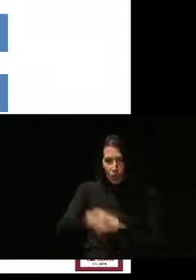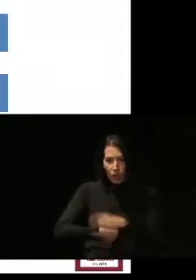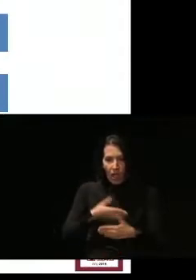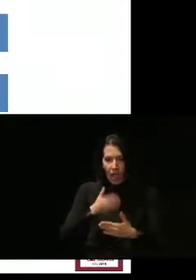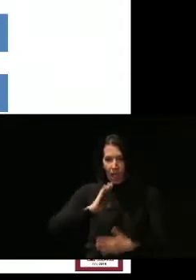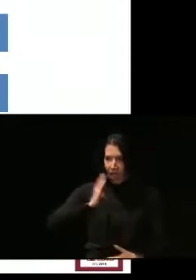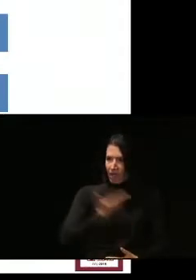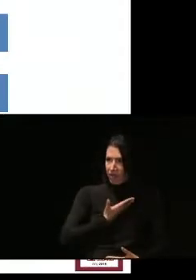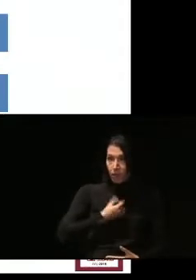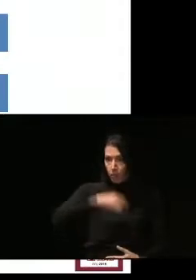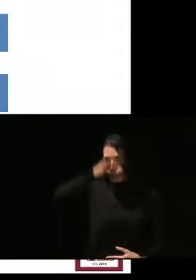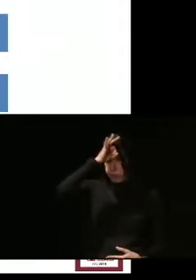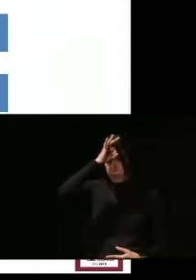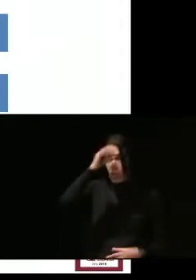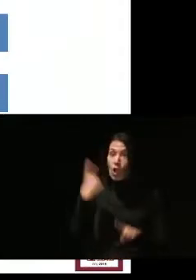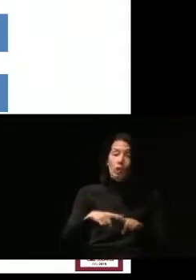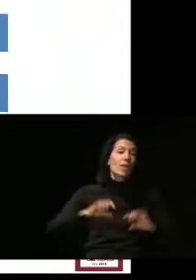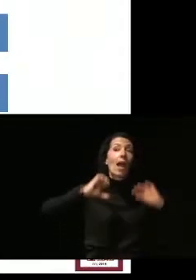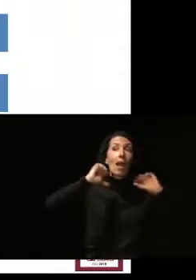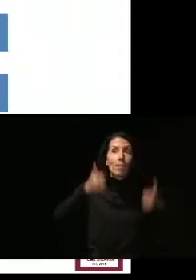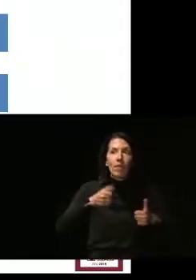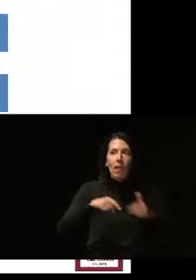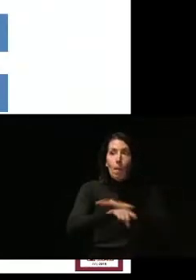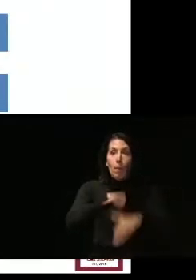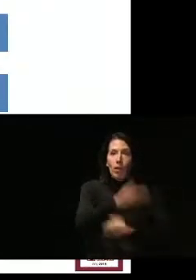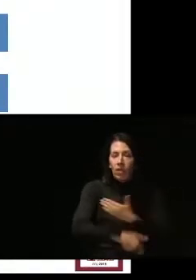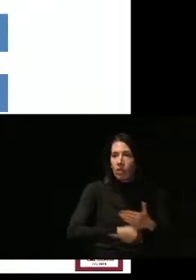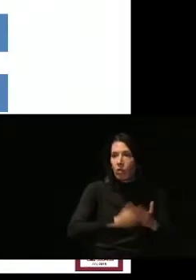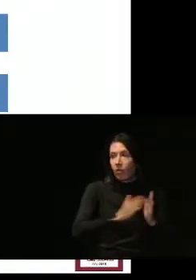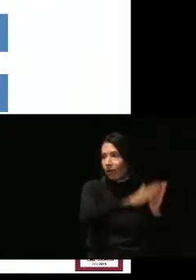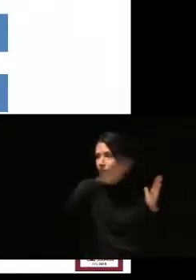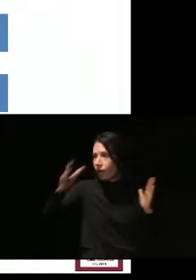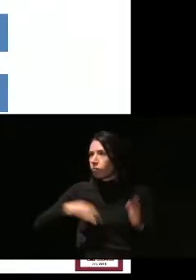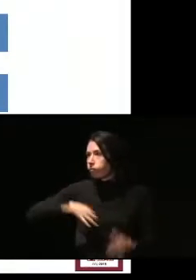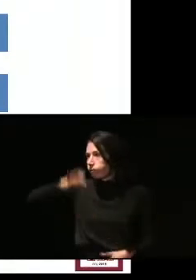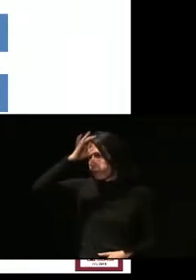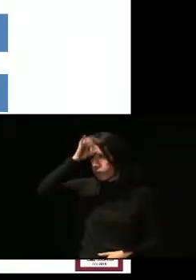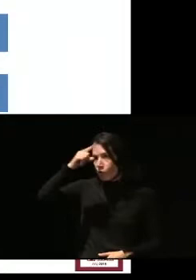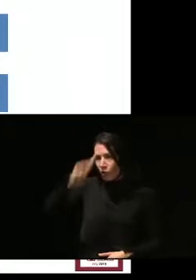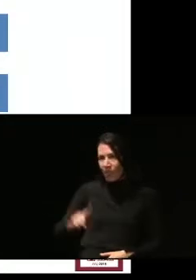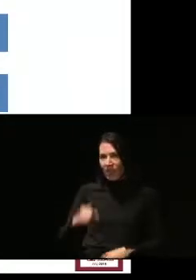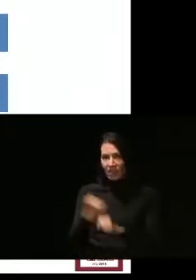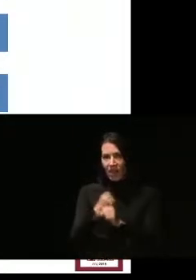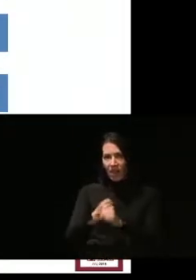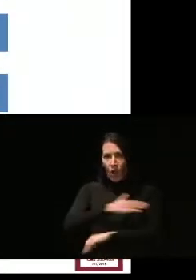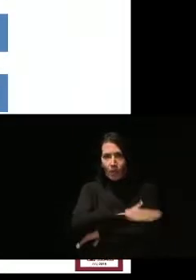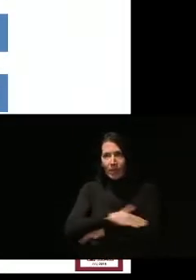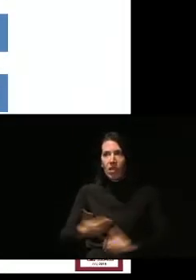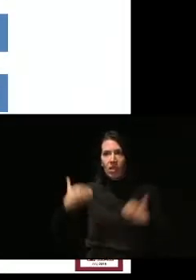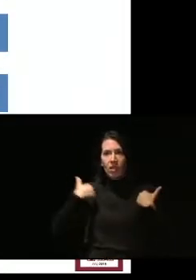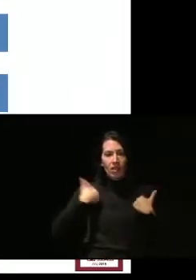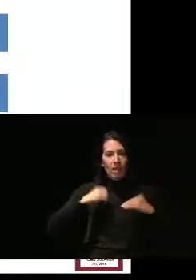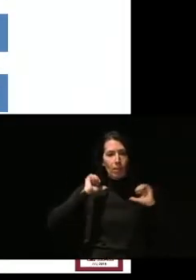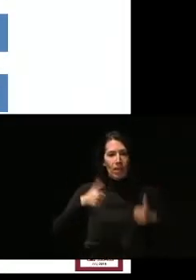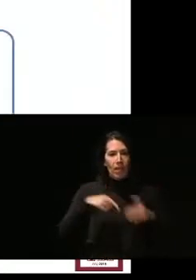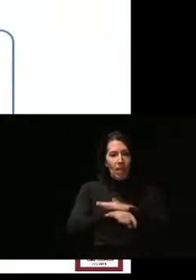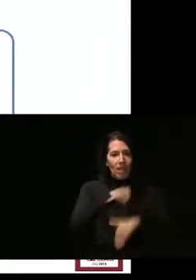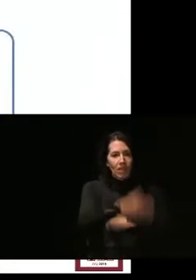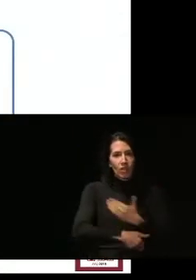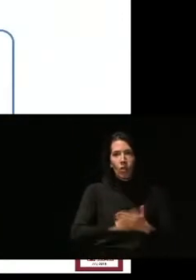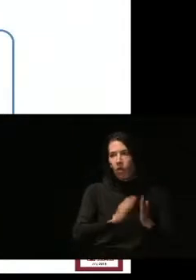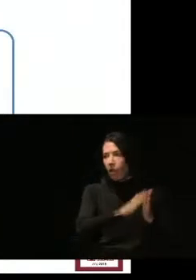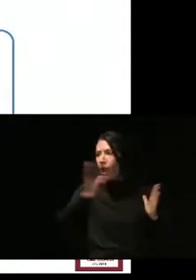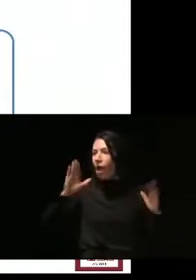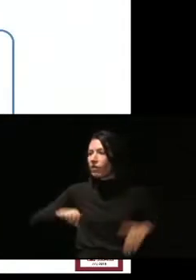para todo aquello que se iniciaba, se desconocía el trabajo de la Administración una vez iniciado el trámite y en qué quedaba todo aquello.